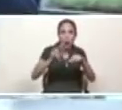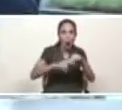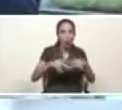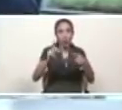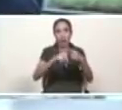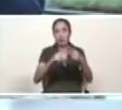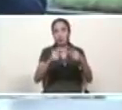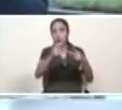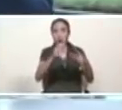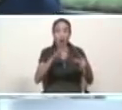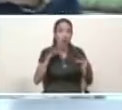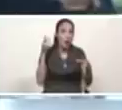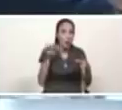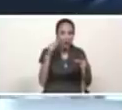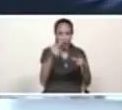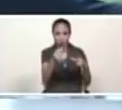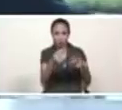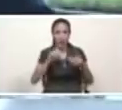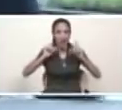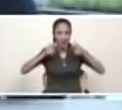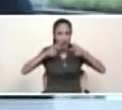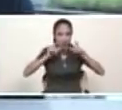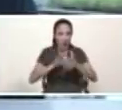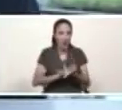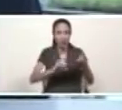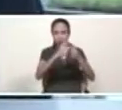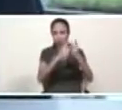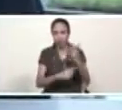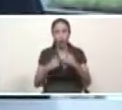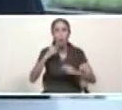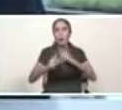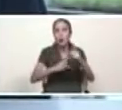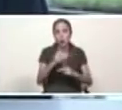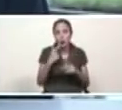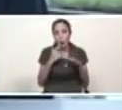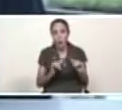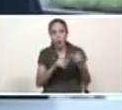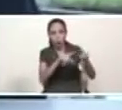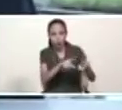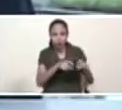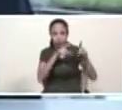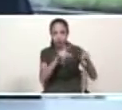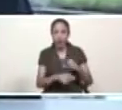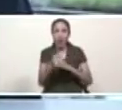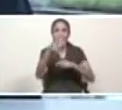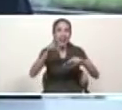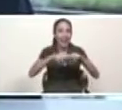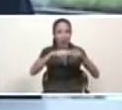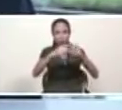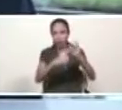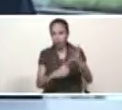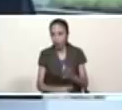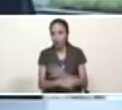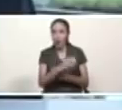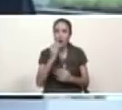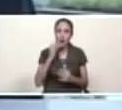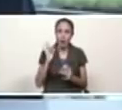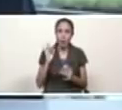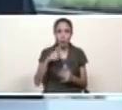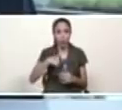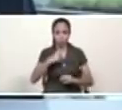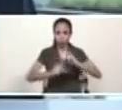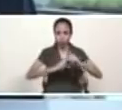productores bueno de todos los hortalizas legumbres del país de todos los granos lo pongo como ejemplo tenemos que